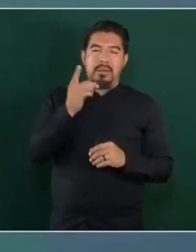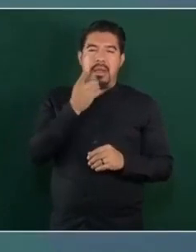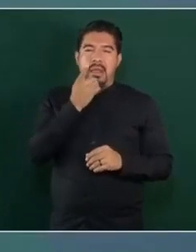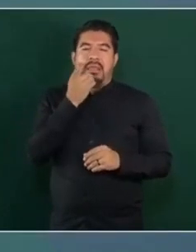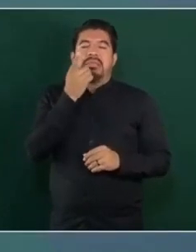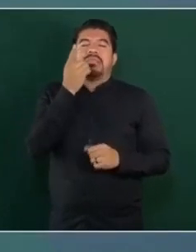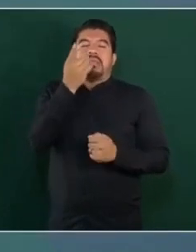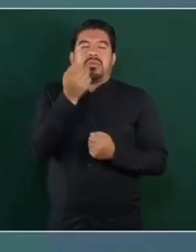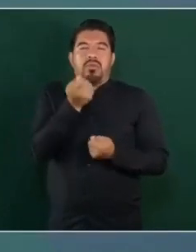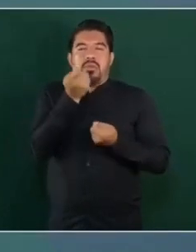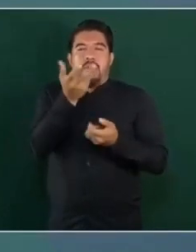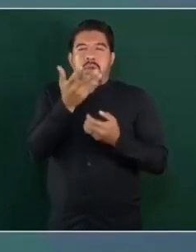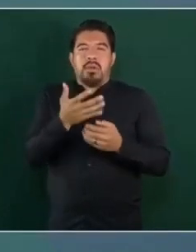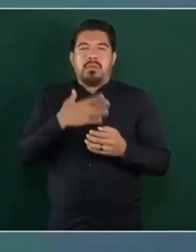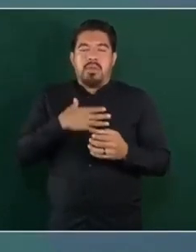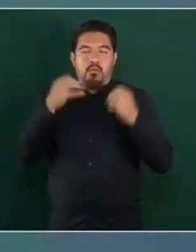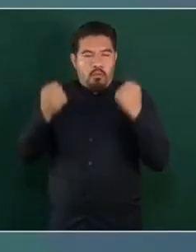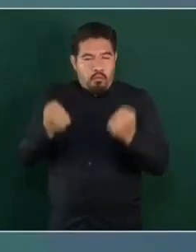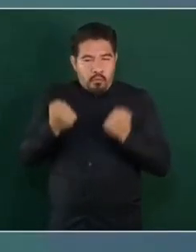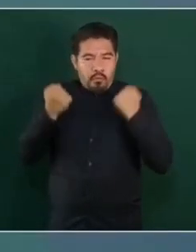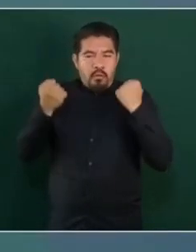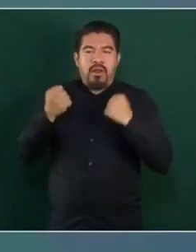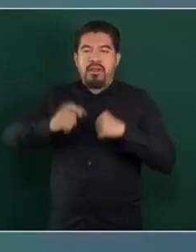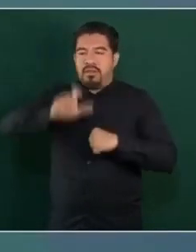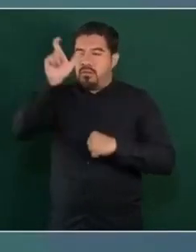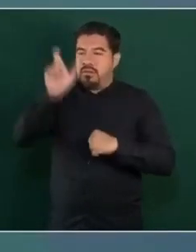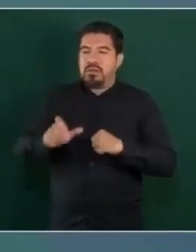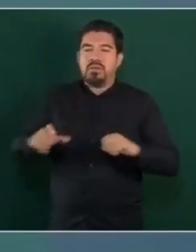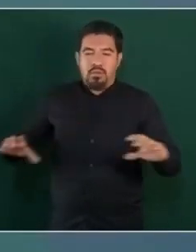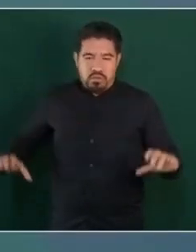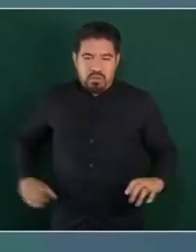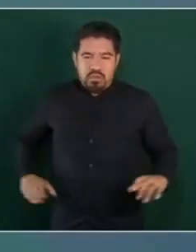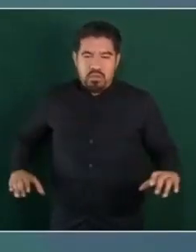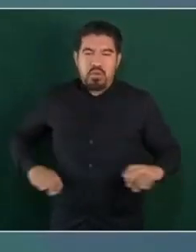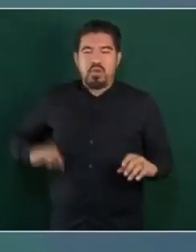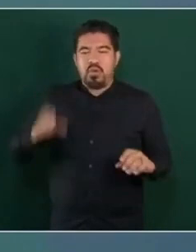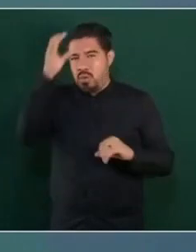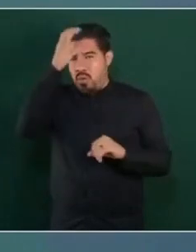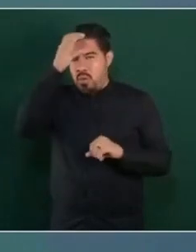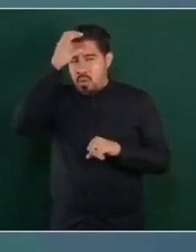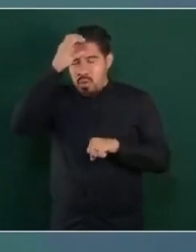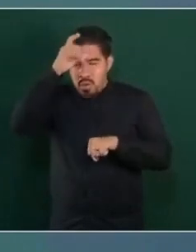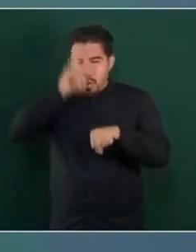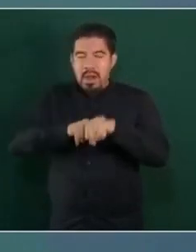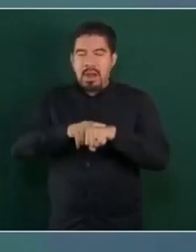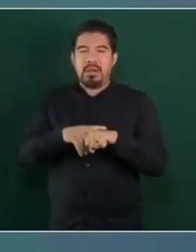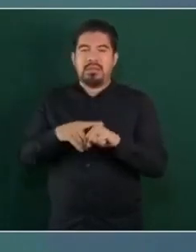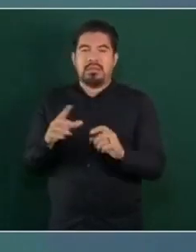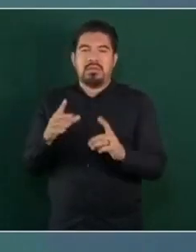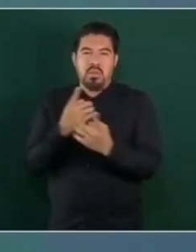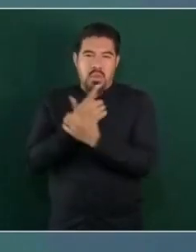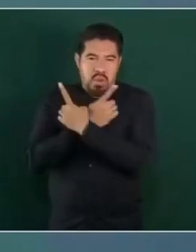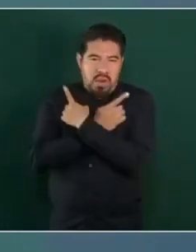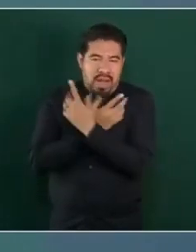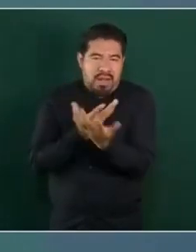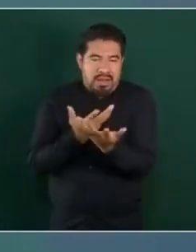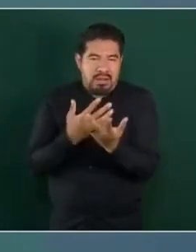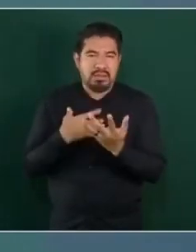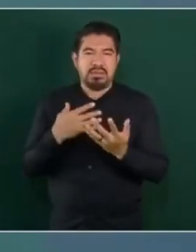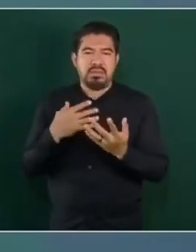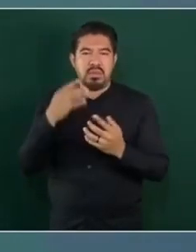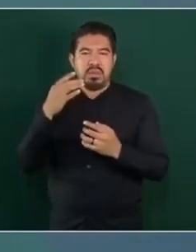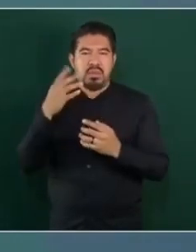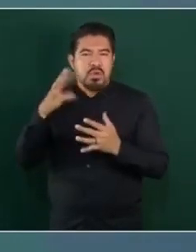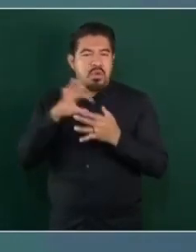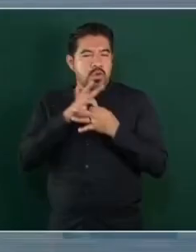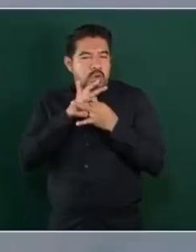culturales, morales, espirituales, y que México tiene una gran reserva